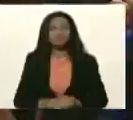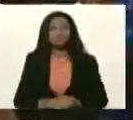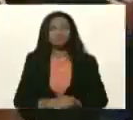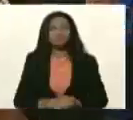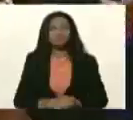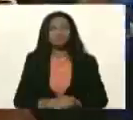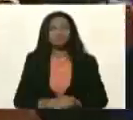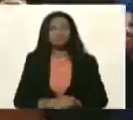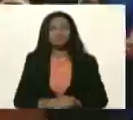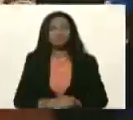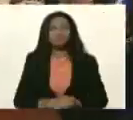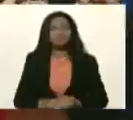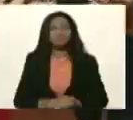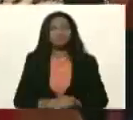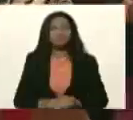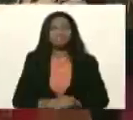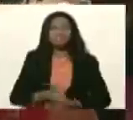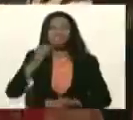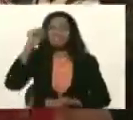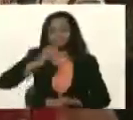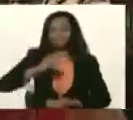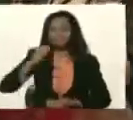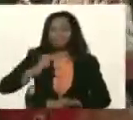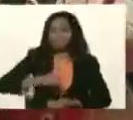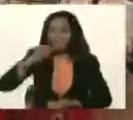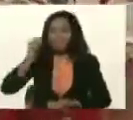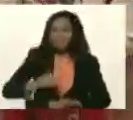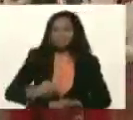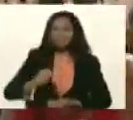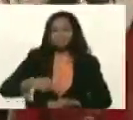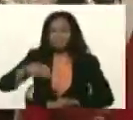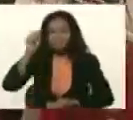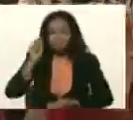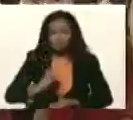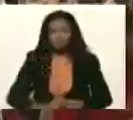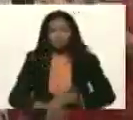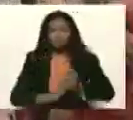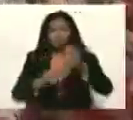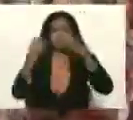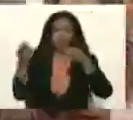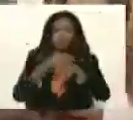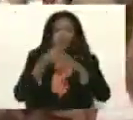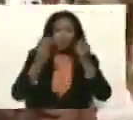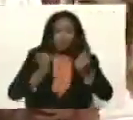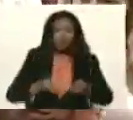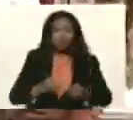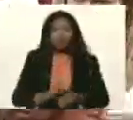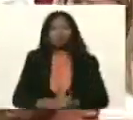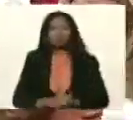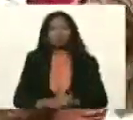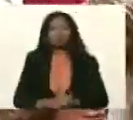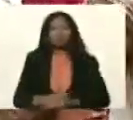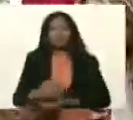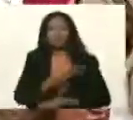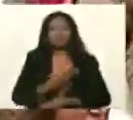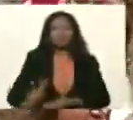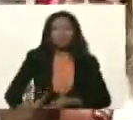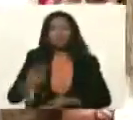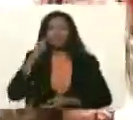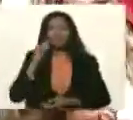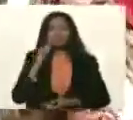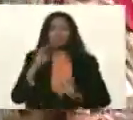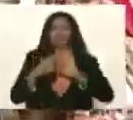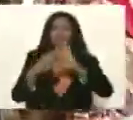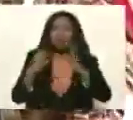¡Aquí que se gobierna! ¡Así! ¡Así! ¡Así que se gobierna! El presidente de la república, dando